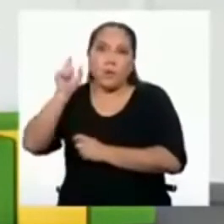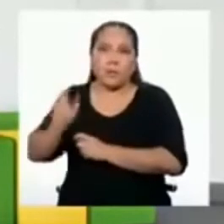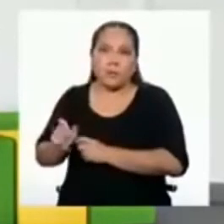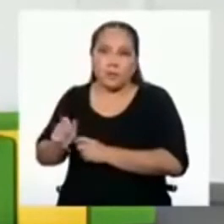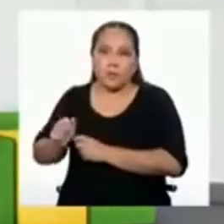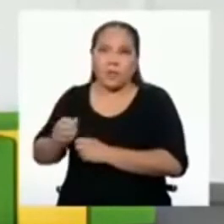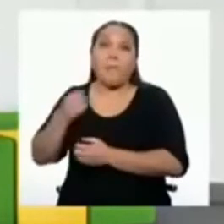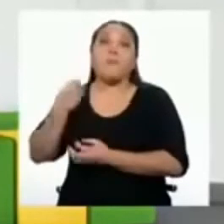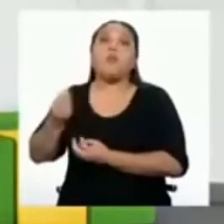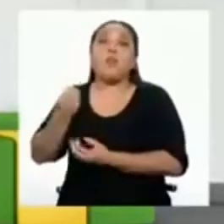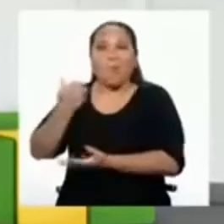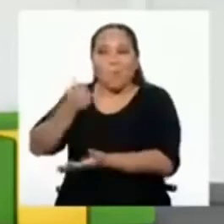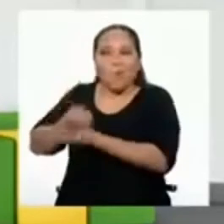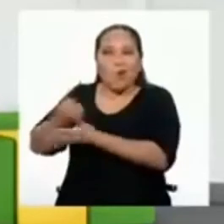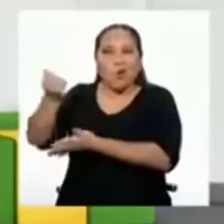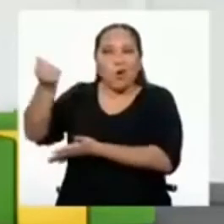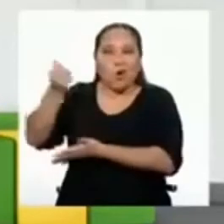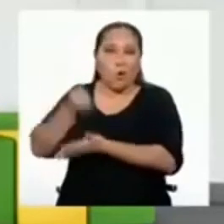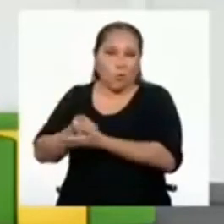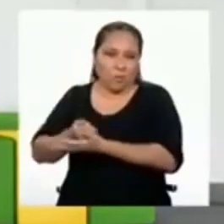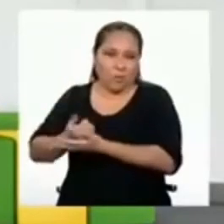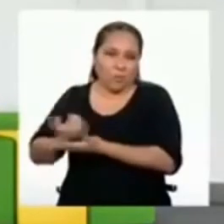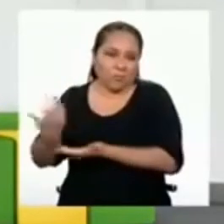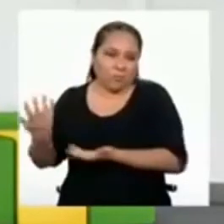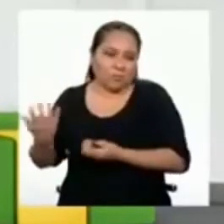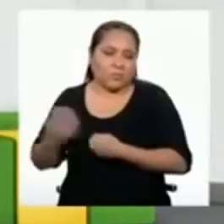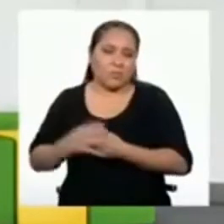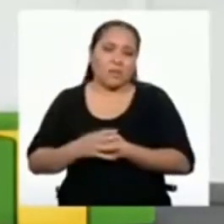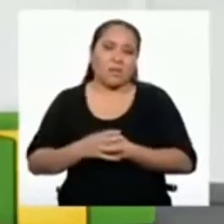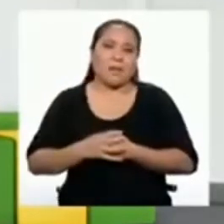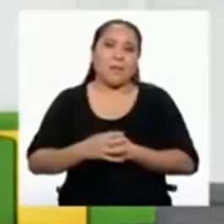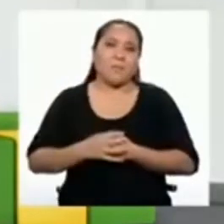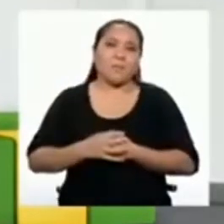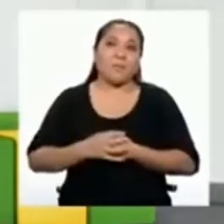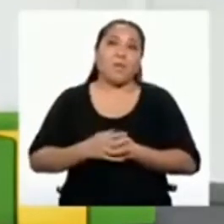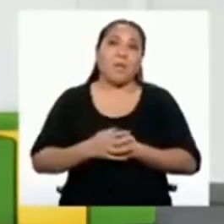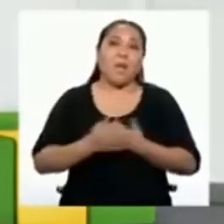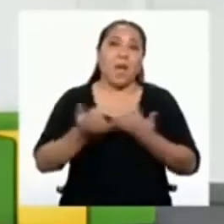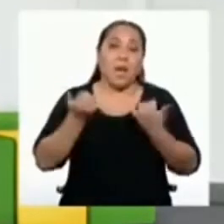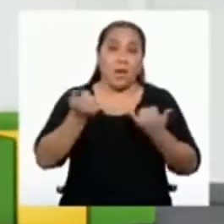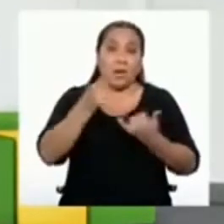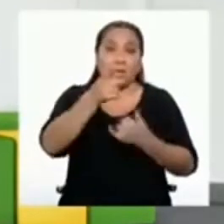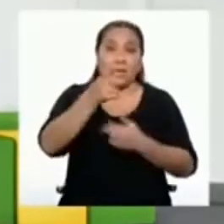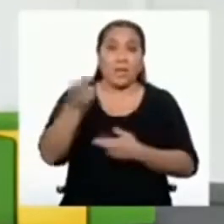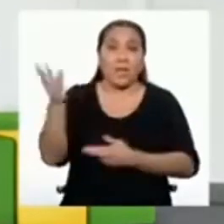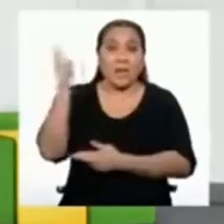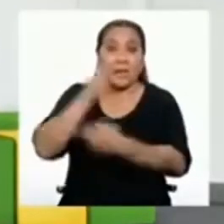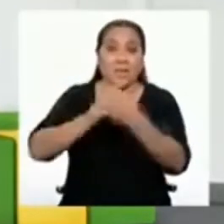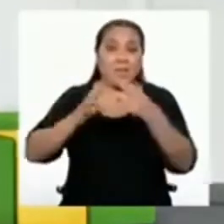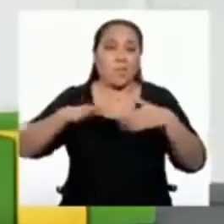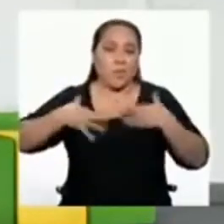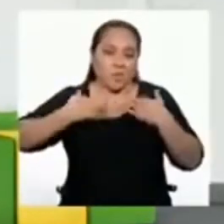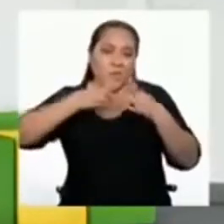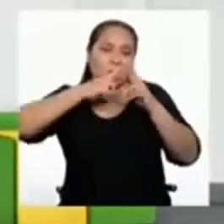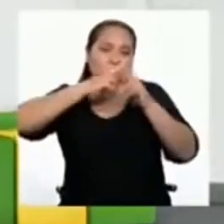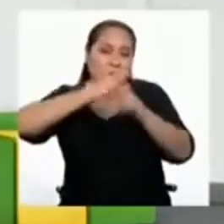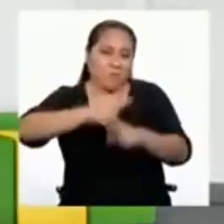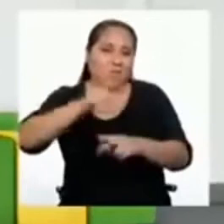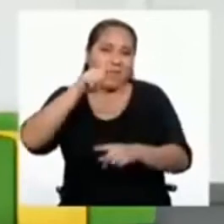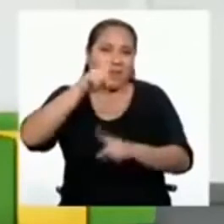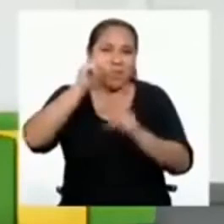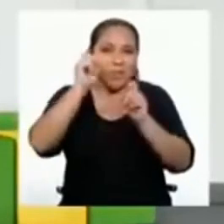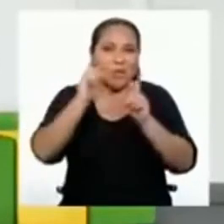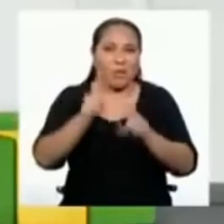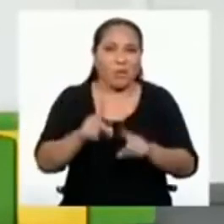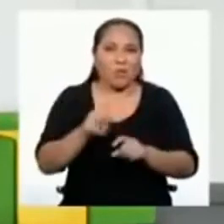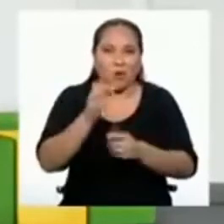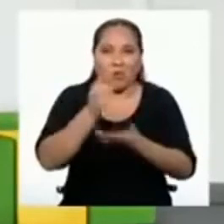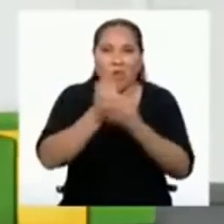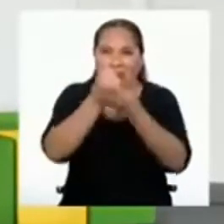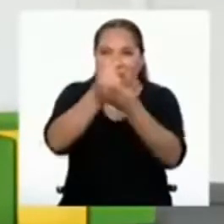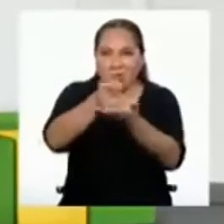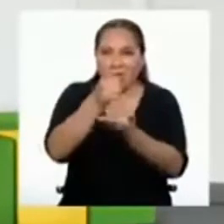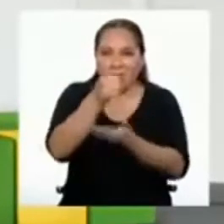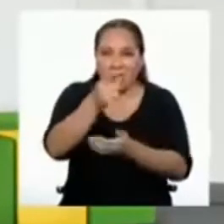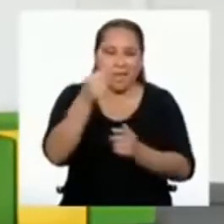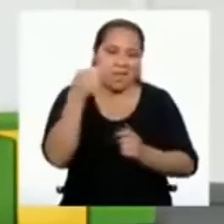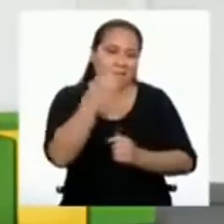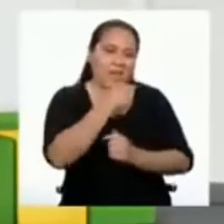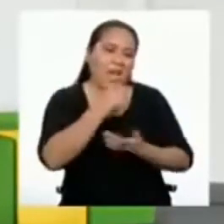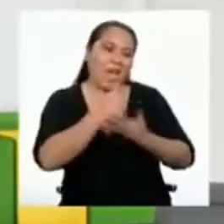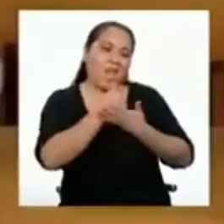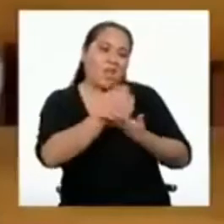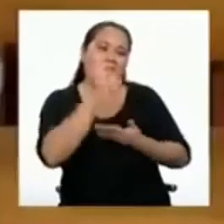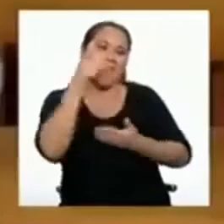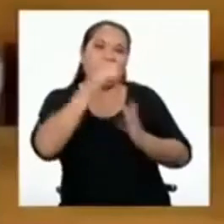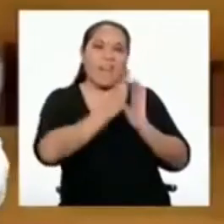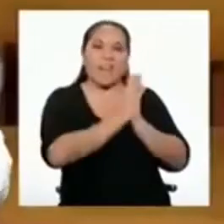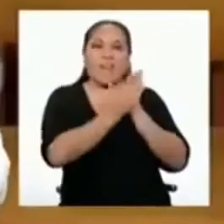Ya que fue adquirido legítimamente por ellos. Ahora que están de vuelta, podemos contestar nuestra pregunta de hoy con su ayuda y la de este libro